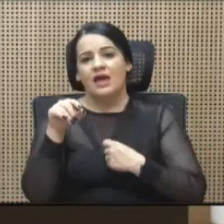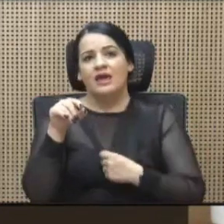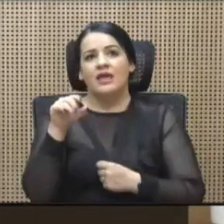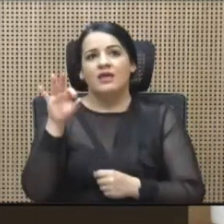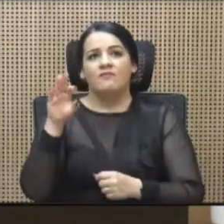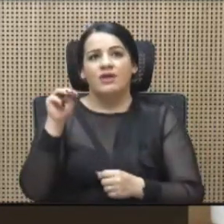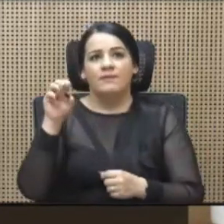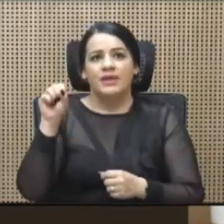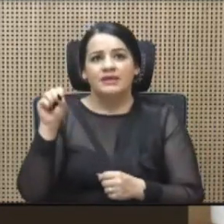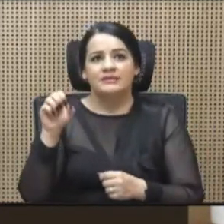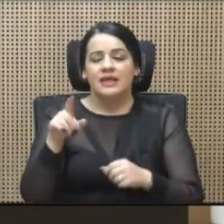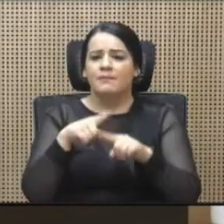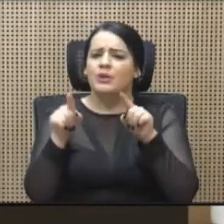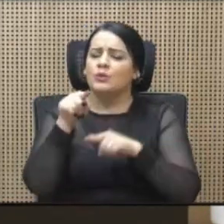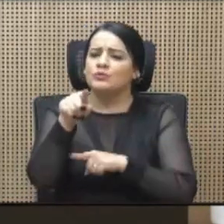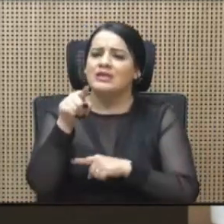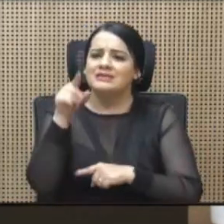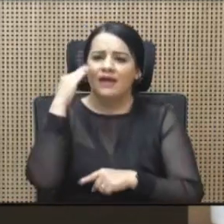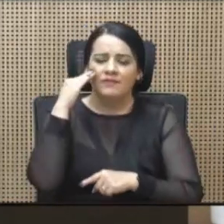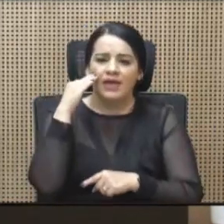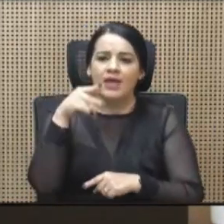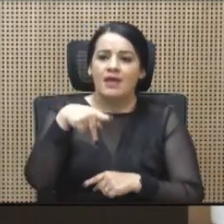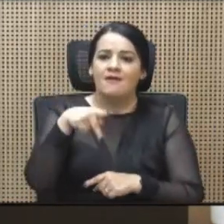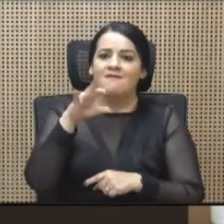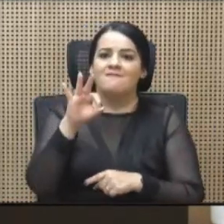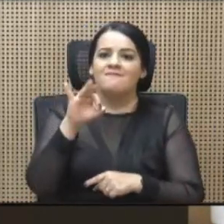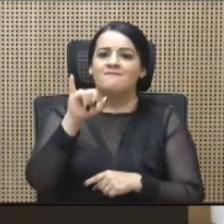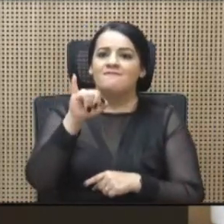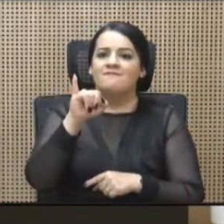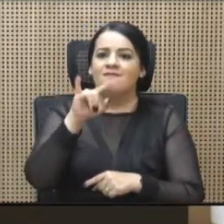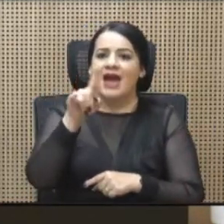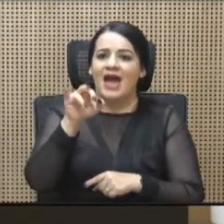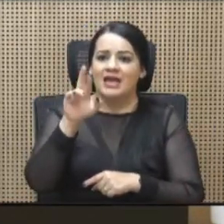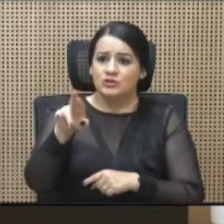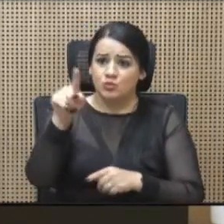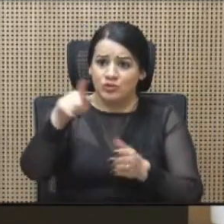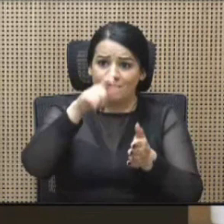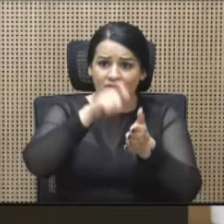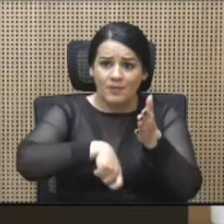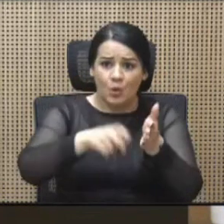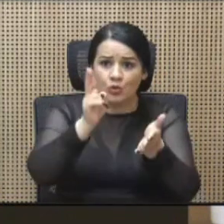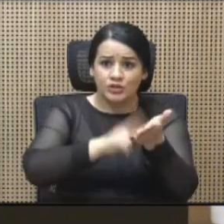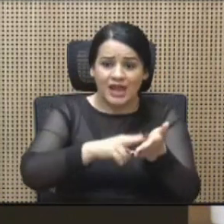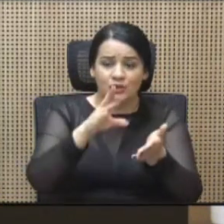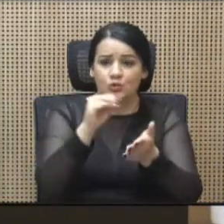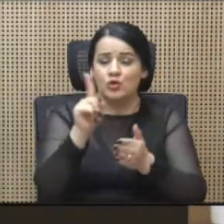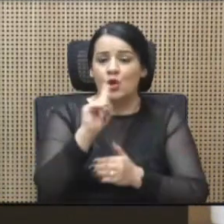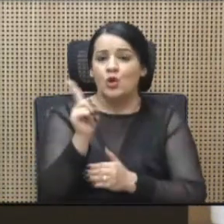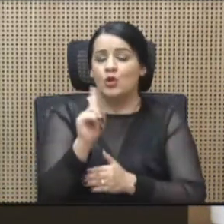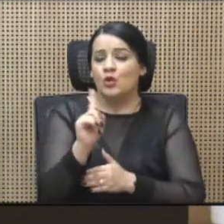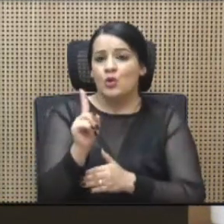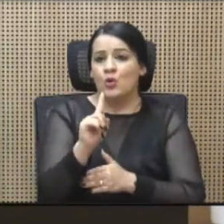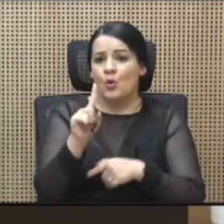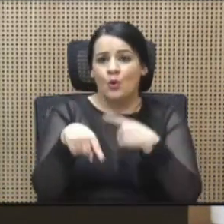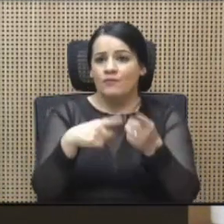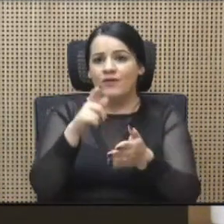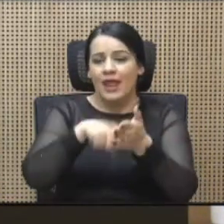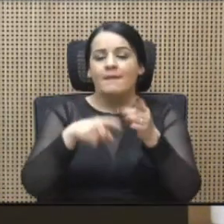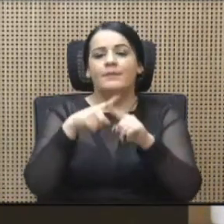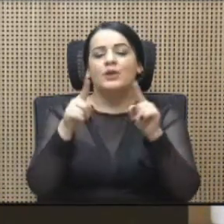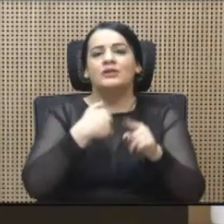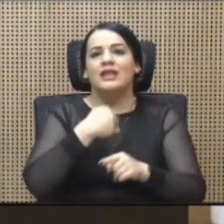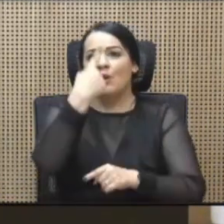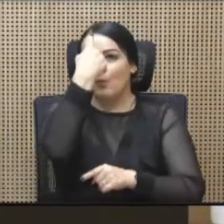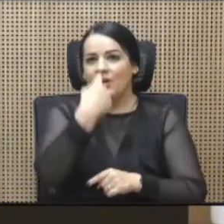Pero es que, señor ministro, la vacuna de la Pfizer tampoco haya sido aprobada cuando usted firmaron los contratos en el mes de octubre de Sí, pero tenía un perfil de ser aprobada prontamente. Bueno, eso es un